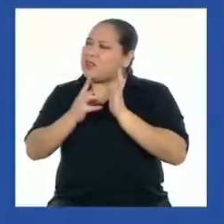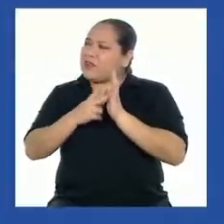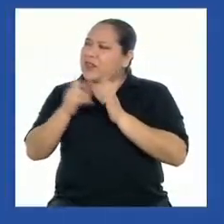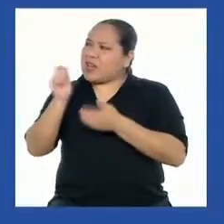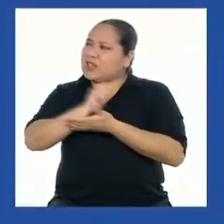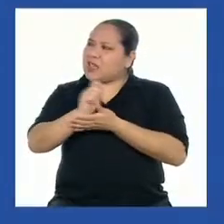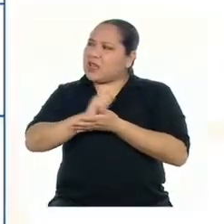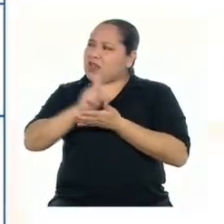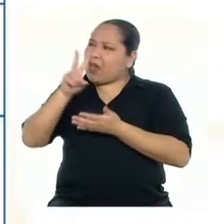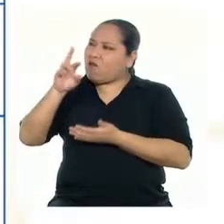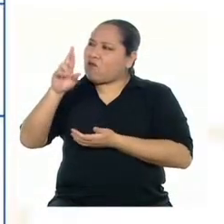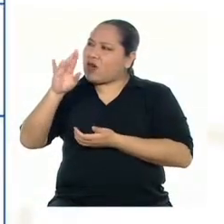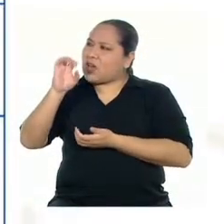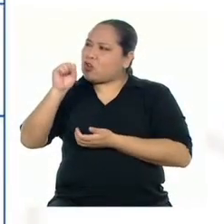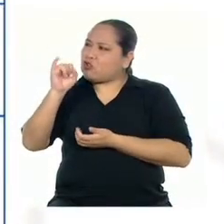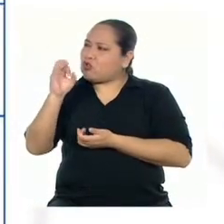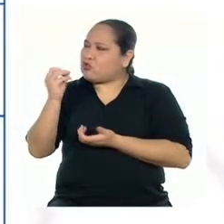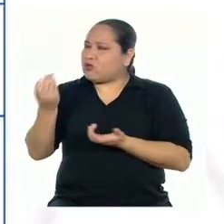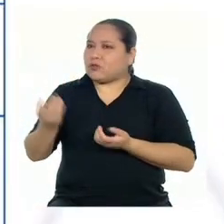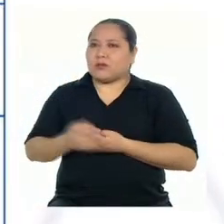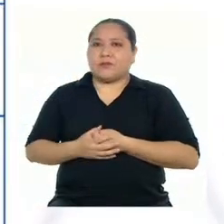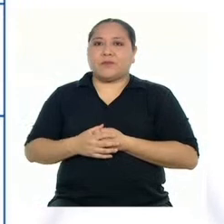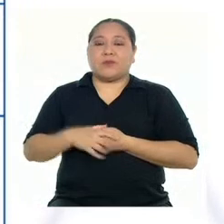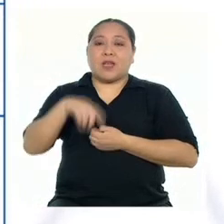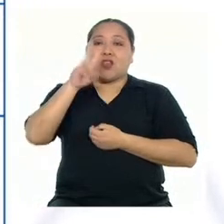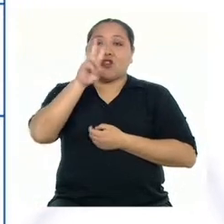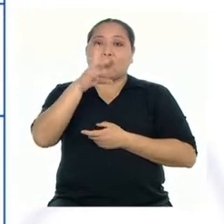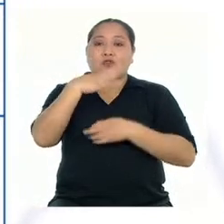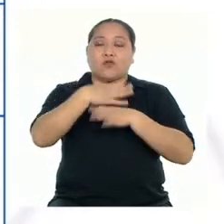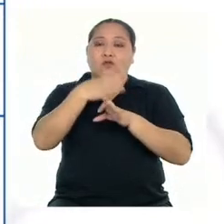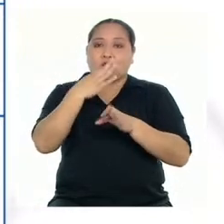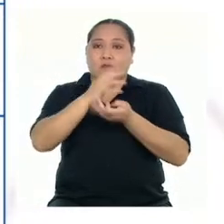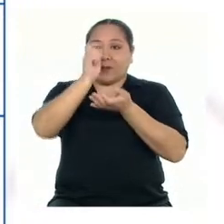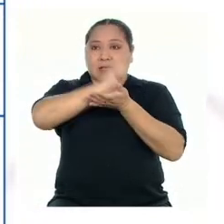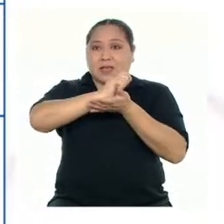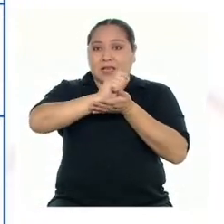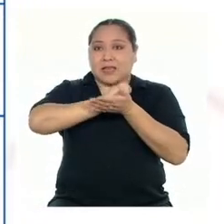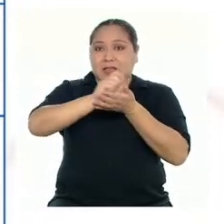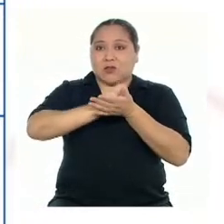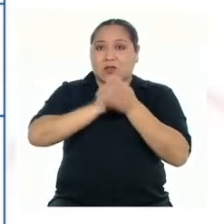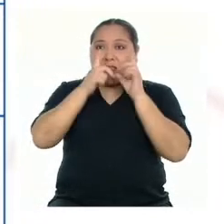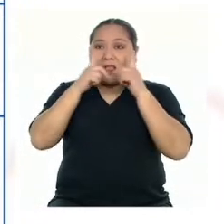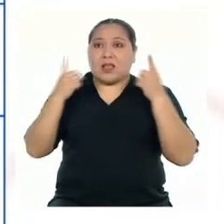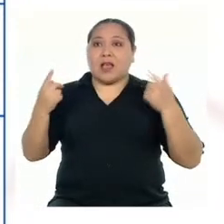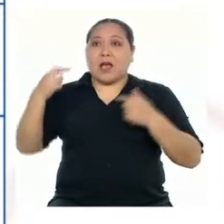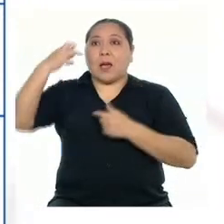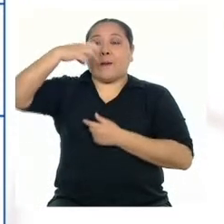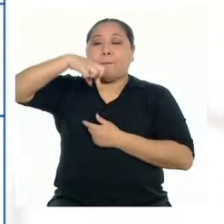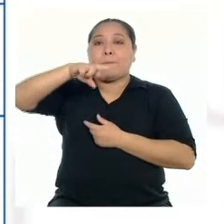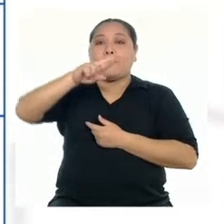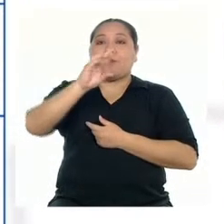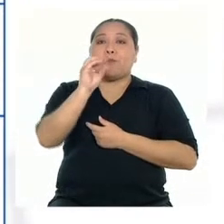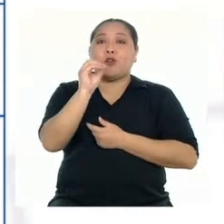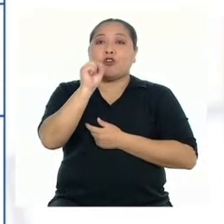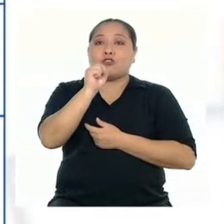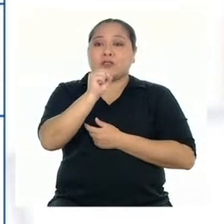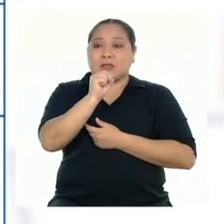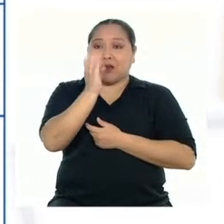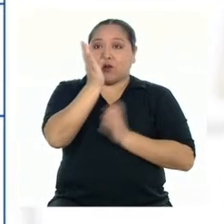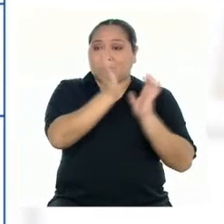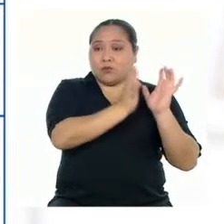verso? Existen dos formas de escritura en la literatura, la prosa y el verso.